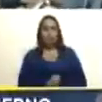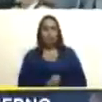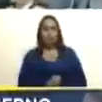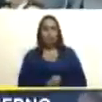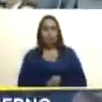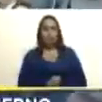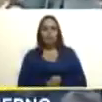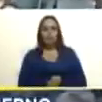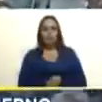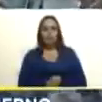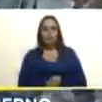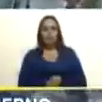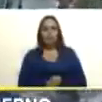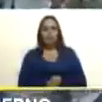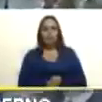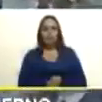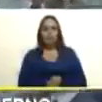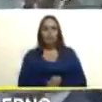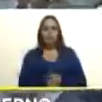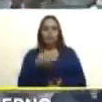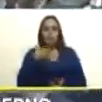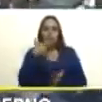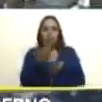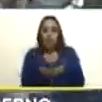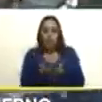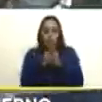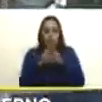les agradezco a todos y a todas